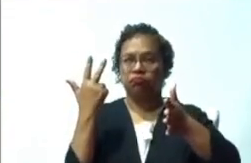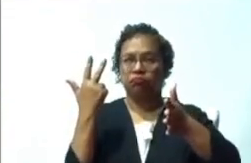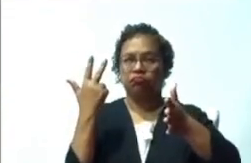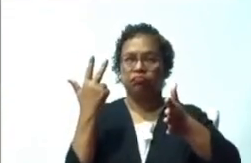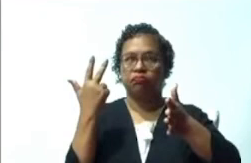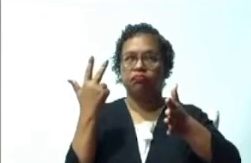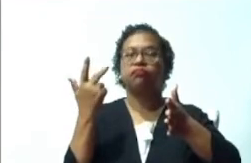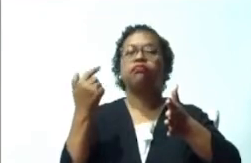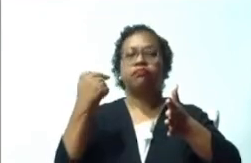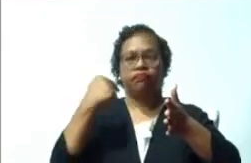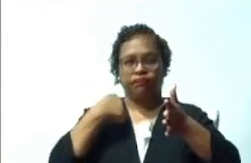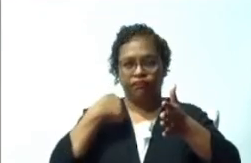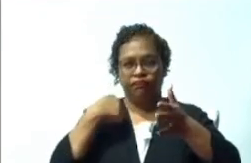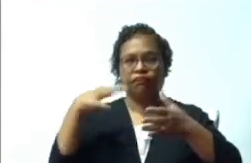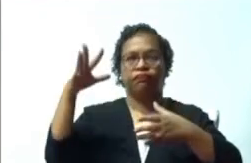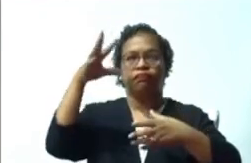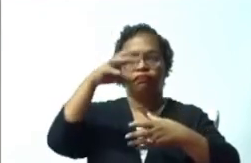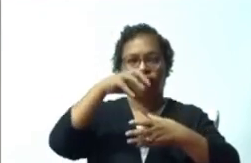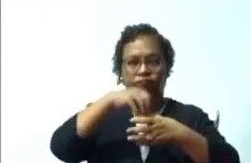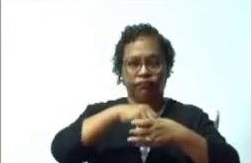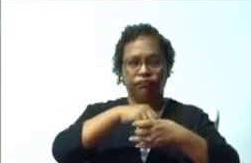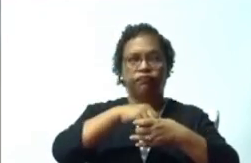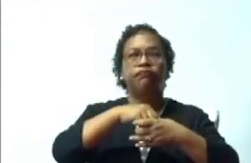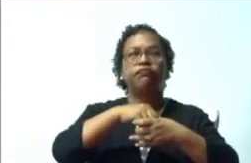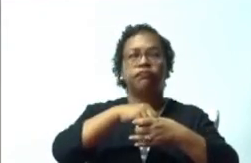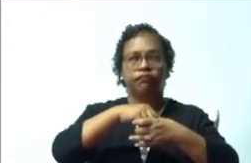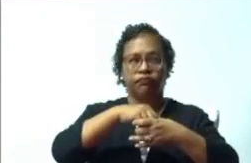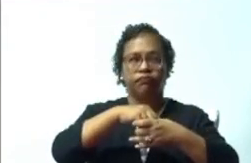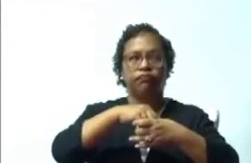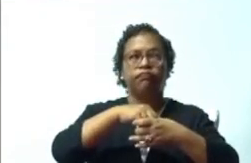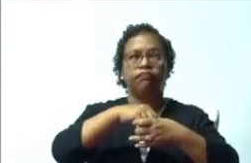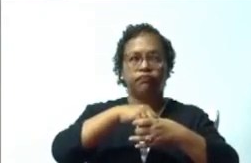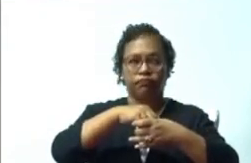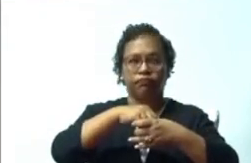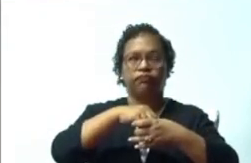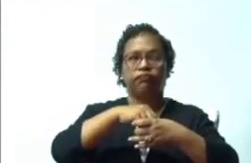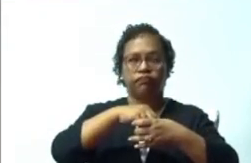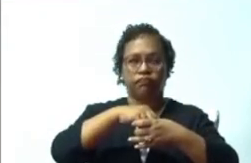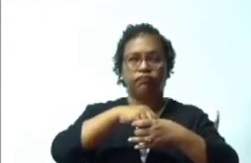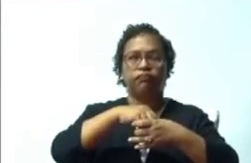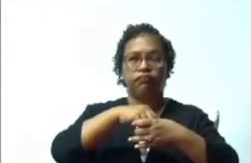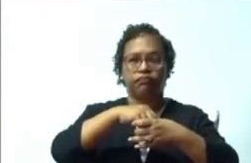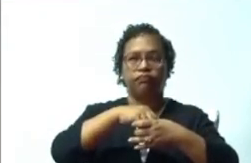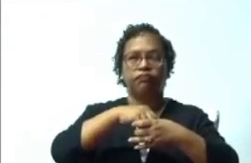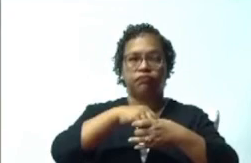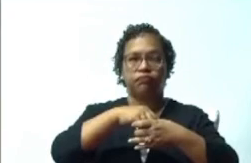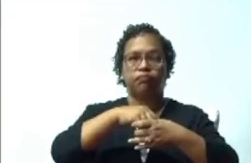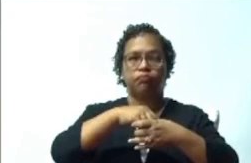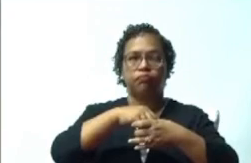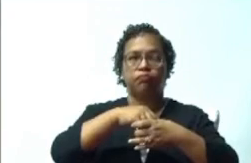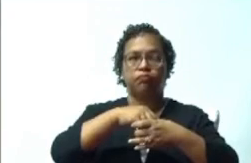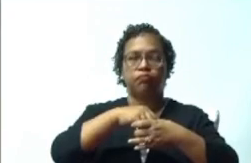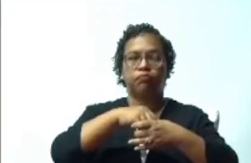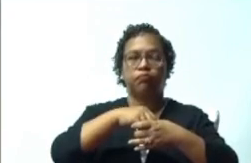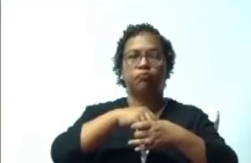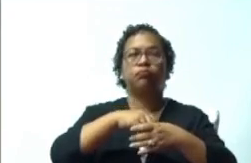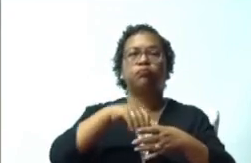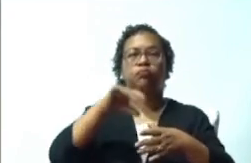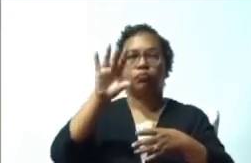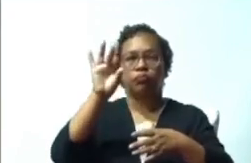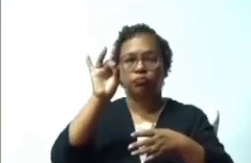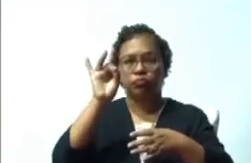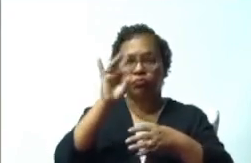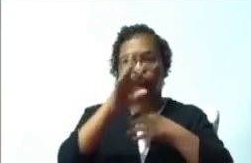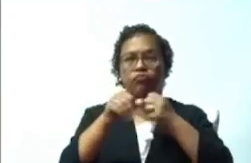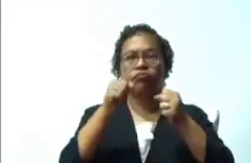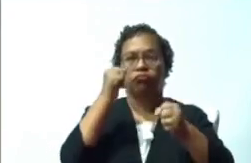Hemos estado acá en estos dos últimos periodos compartiendo